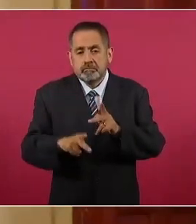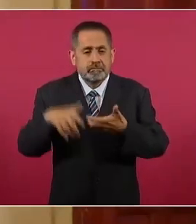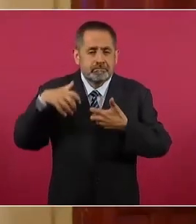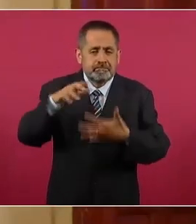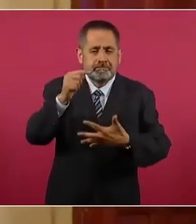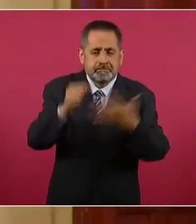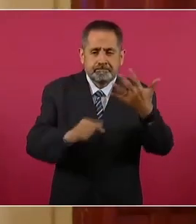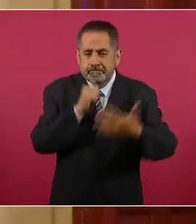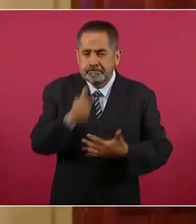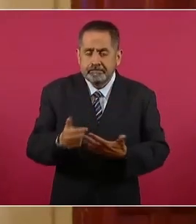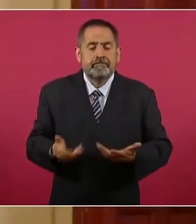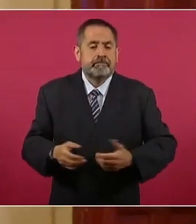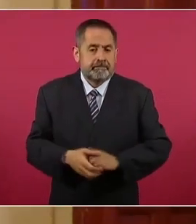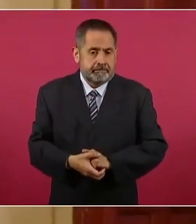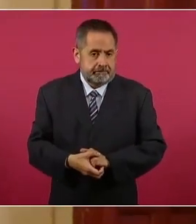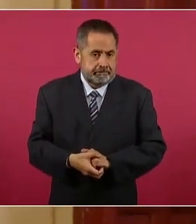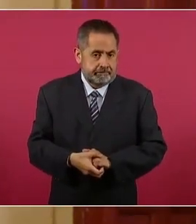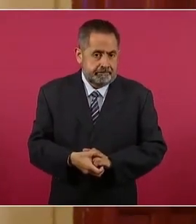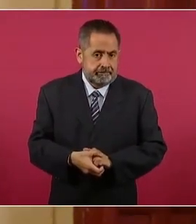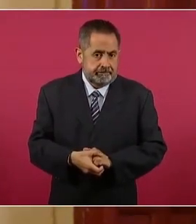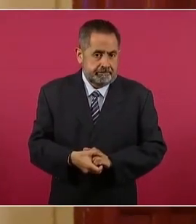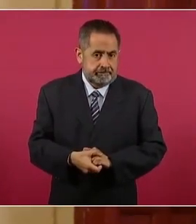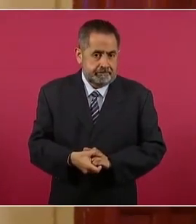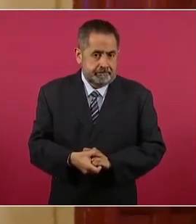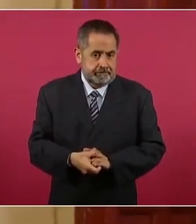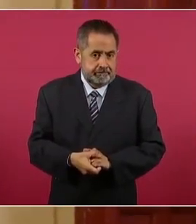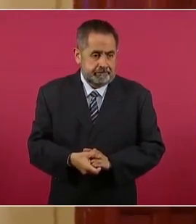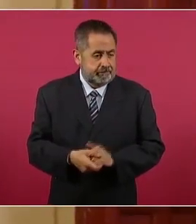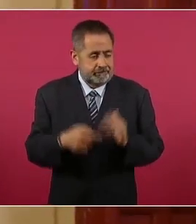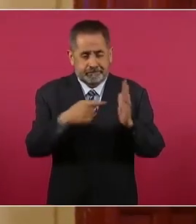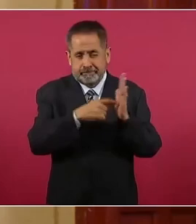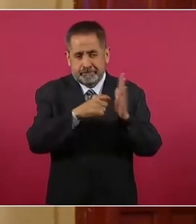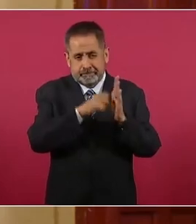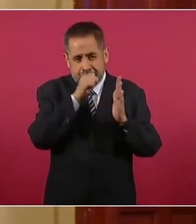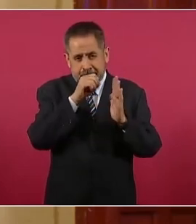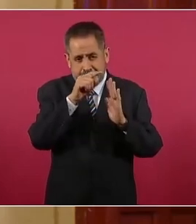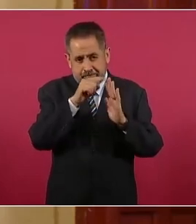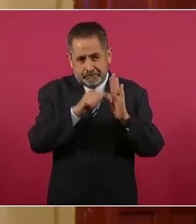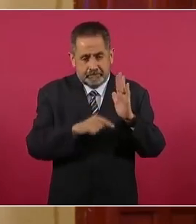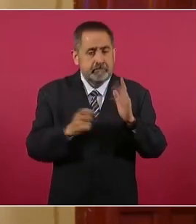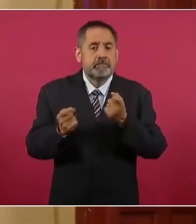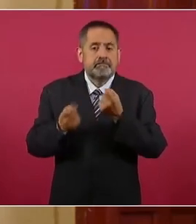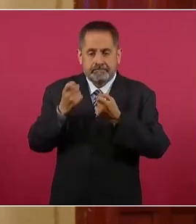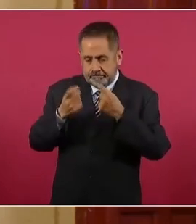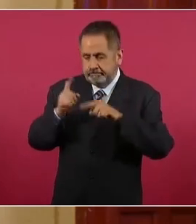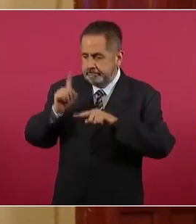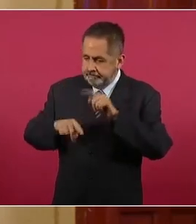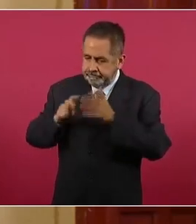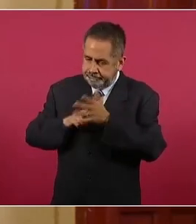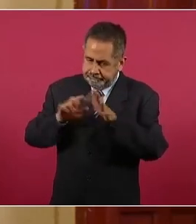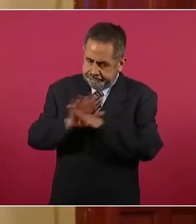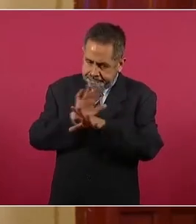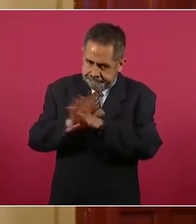Todo esto está en la Constitución. Algunas cosas ya las hemos ido quitando.